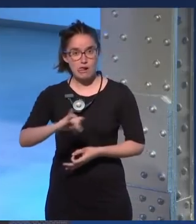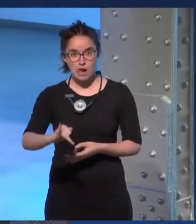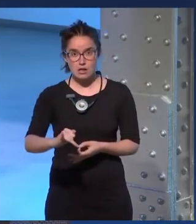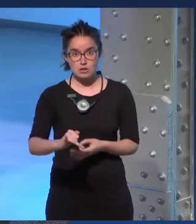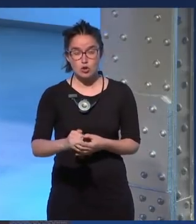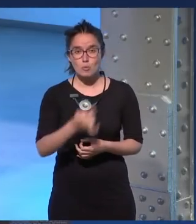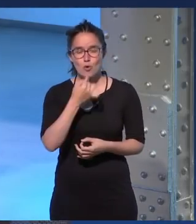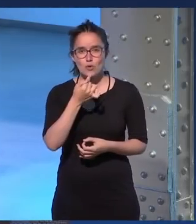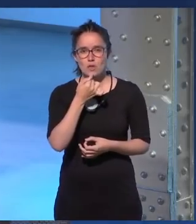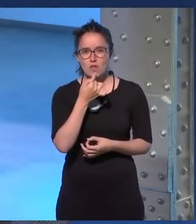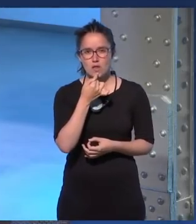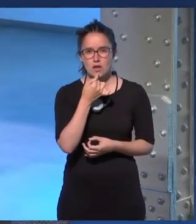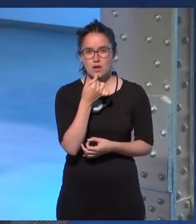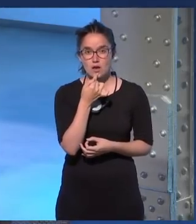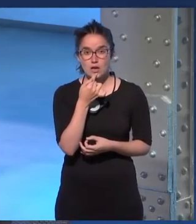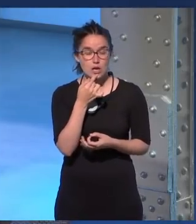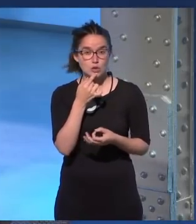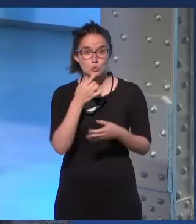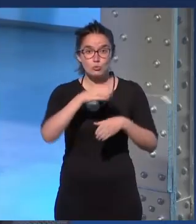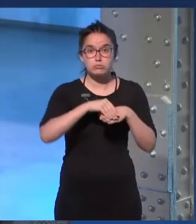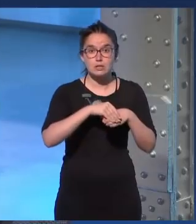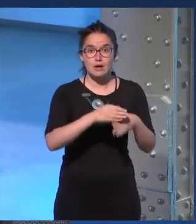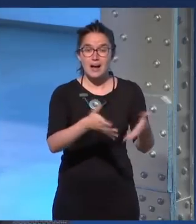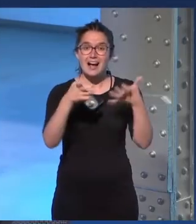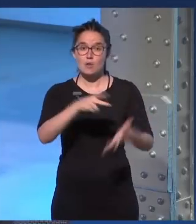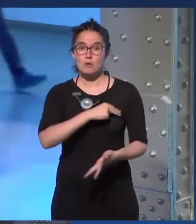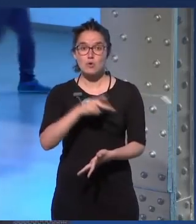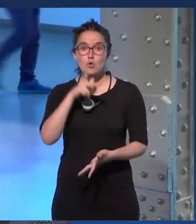Siempre, como dice su ensayo, el ganador de lugo,